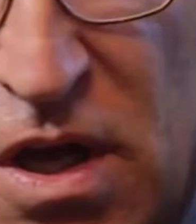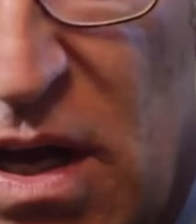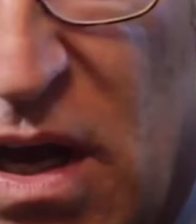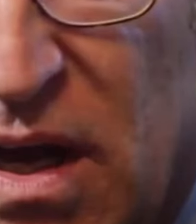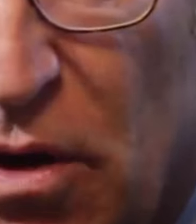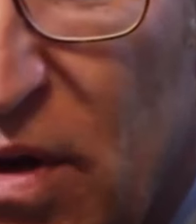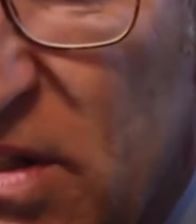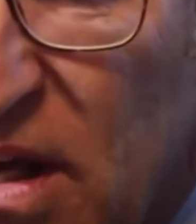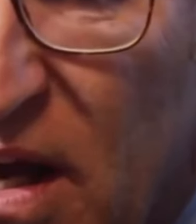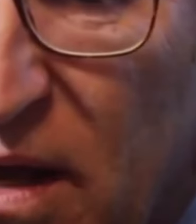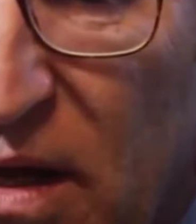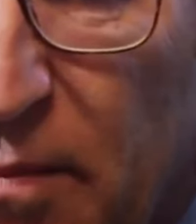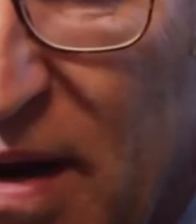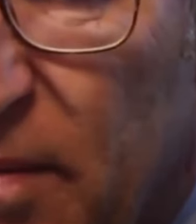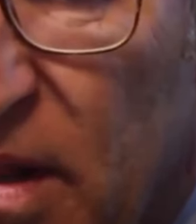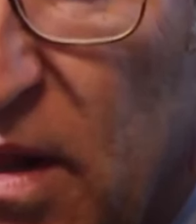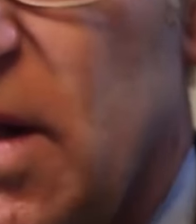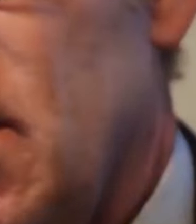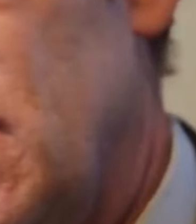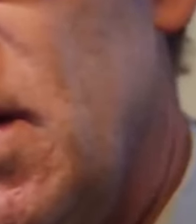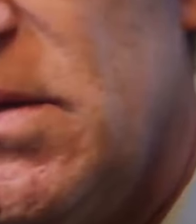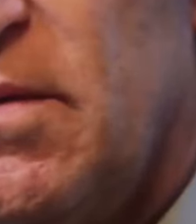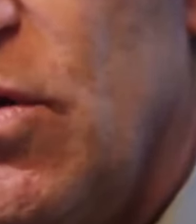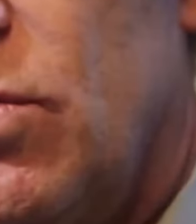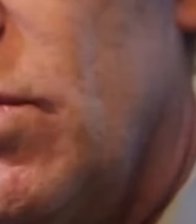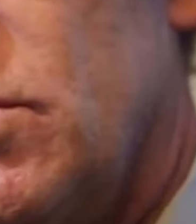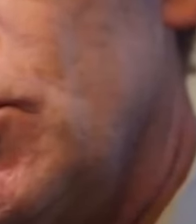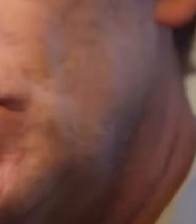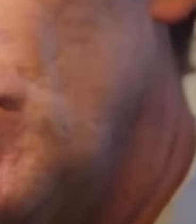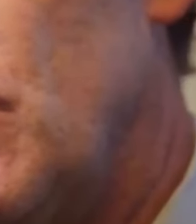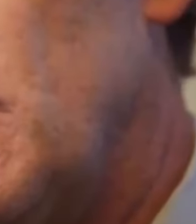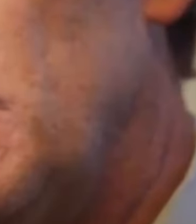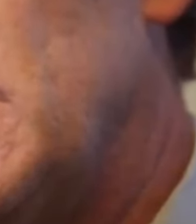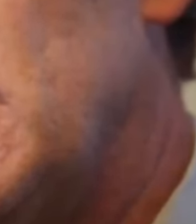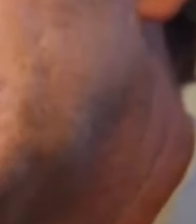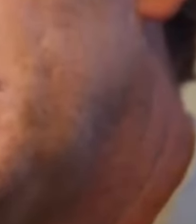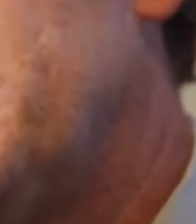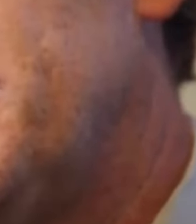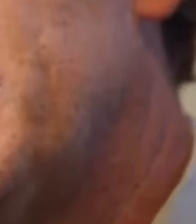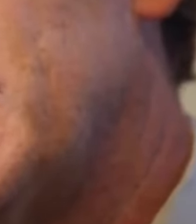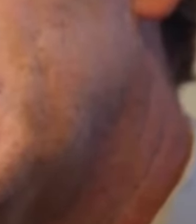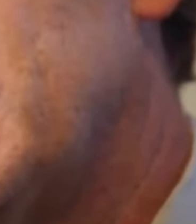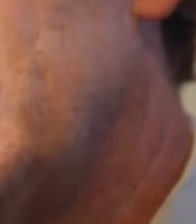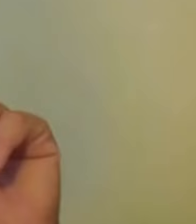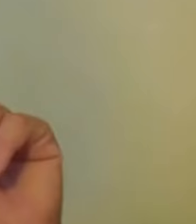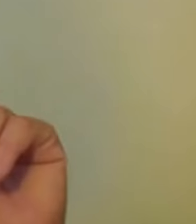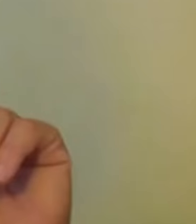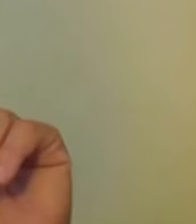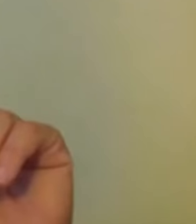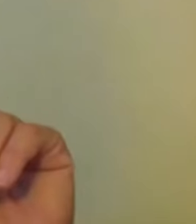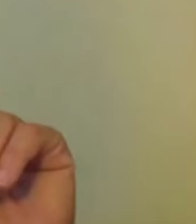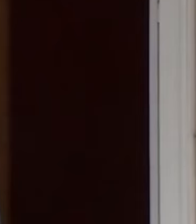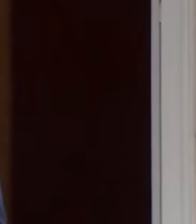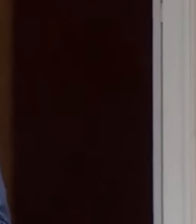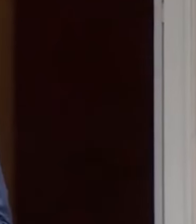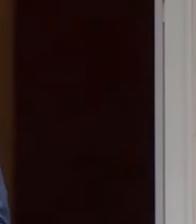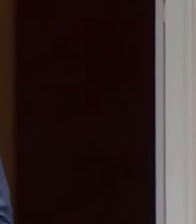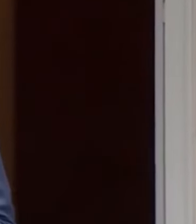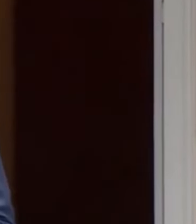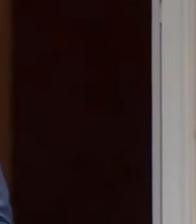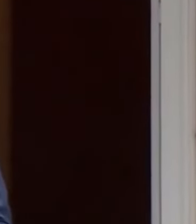si os ha gustado el vídeo no olvidéis suscribiros al canal en la voz progresista tratamos de traerte la mejor información y actualidad